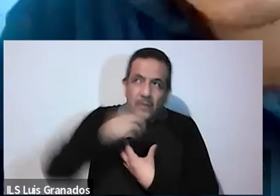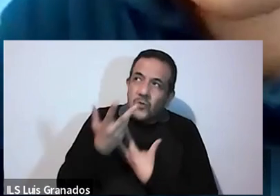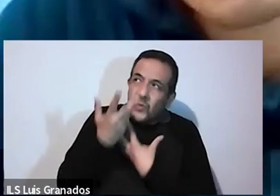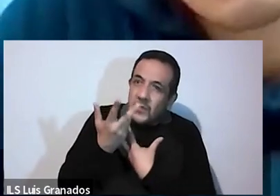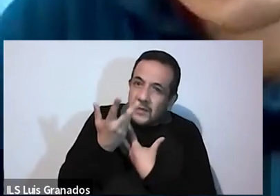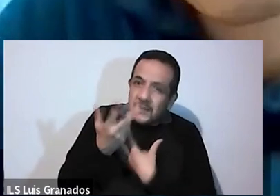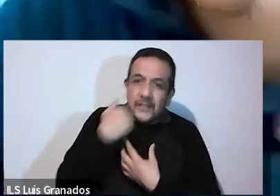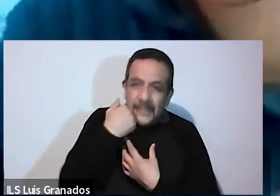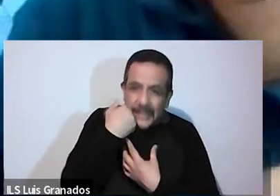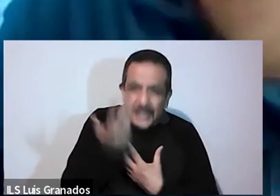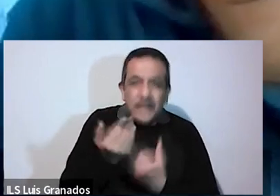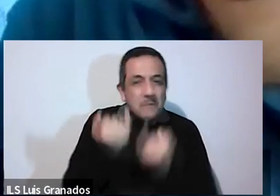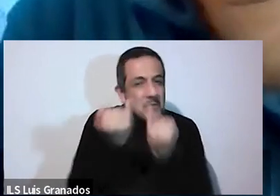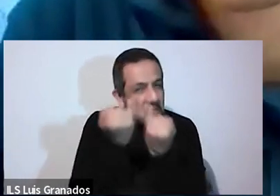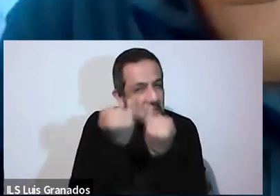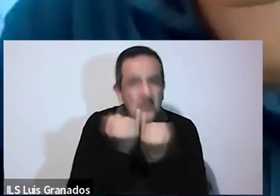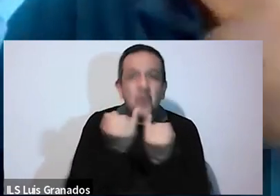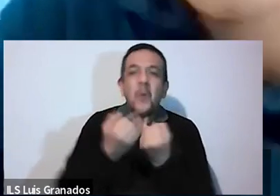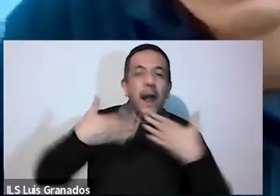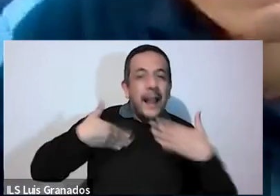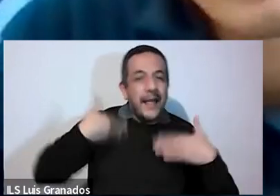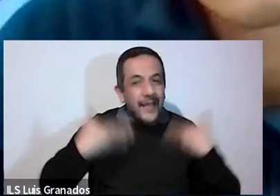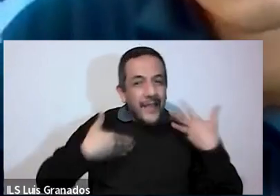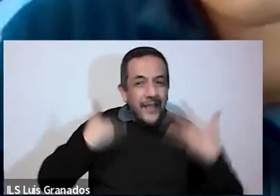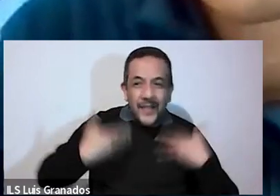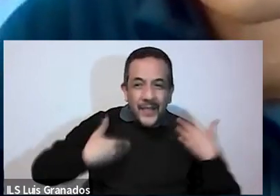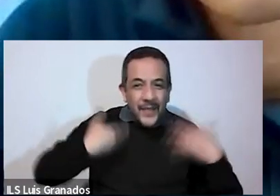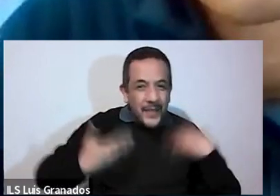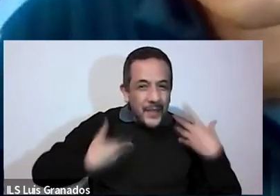Parece que quizás él también necesitaba volver a casa,